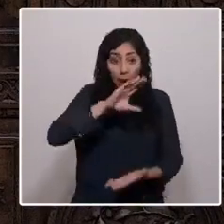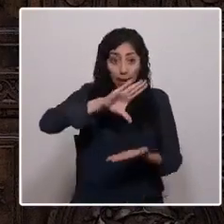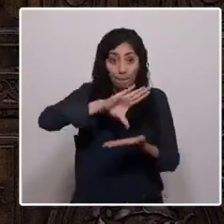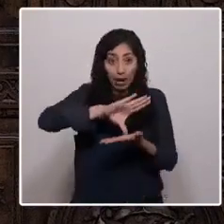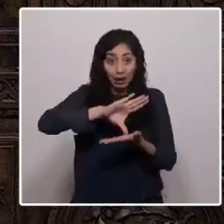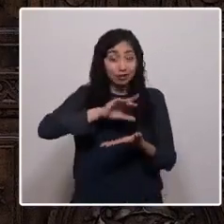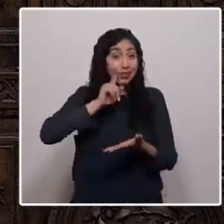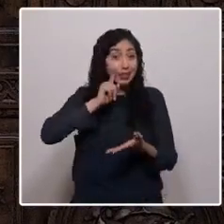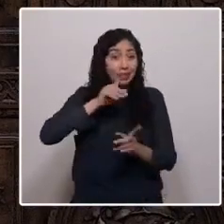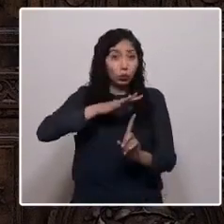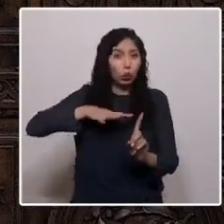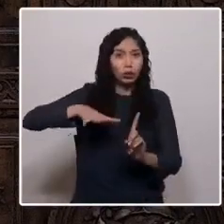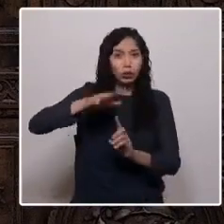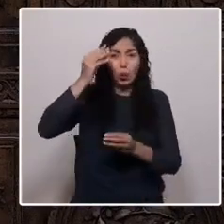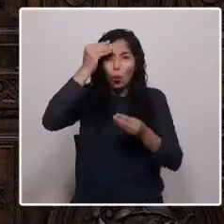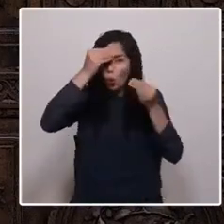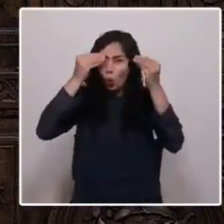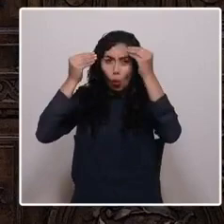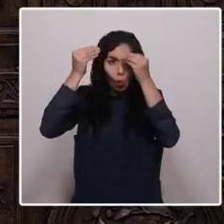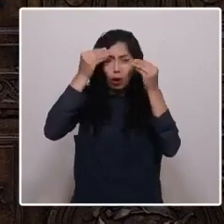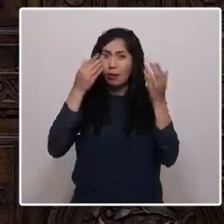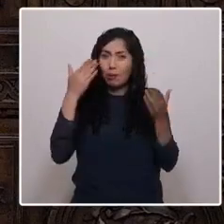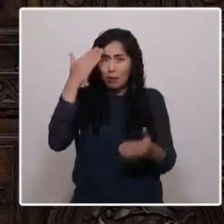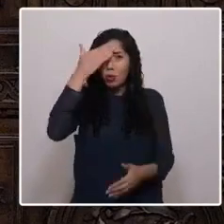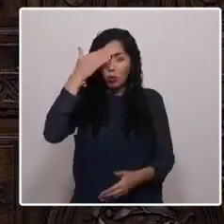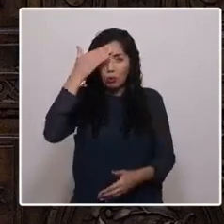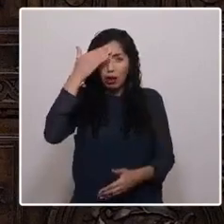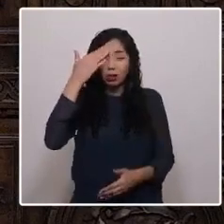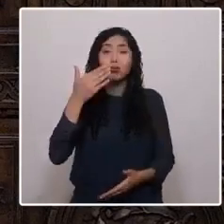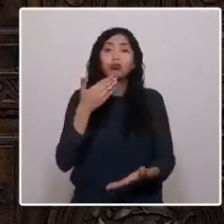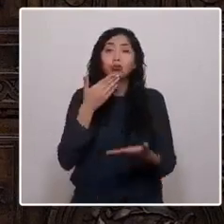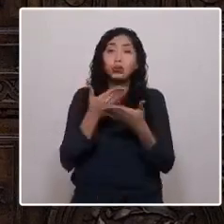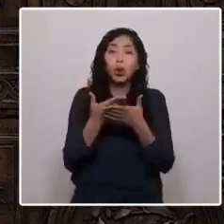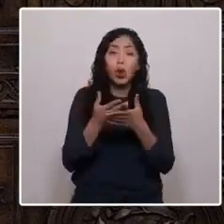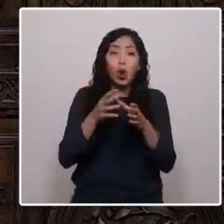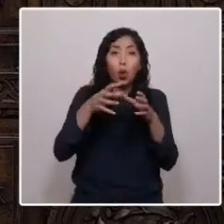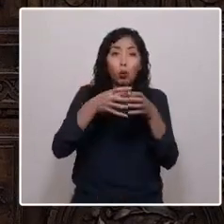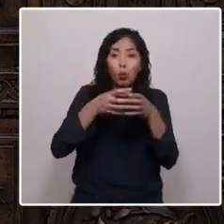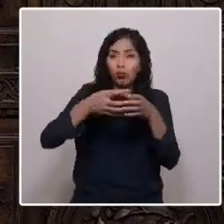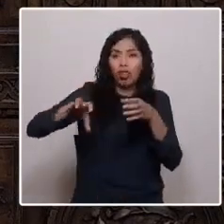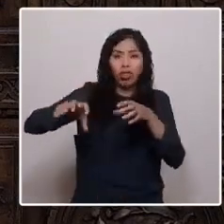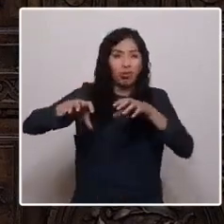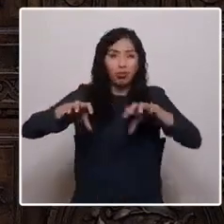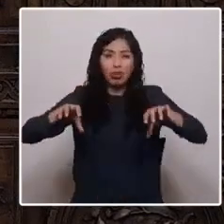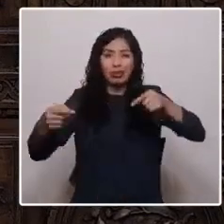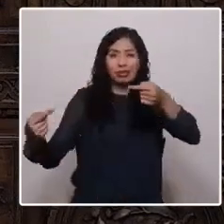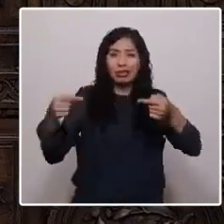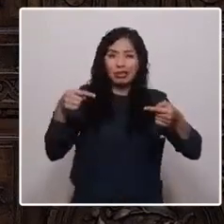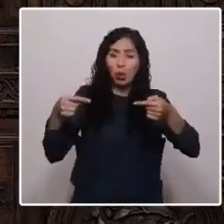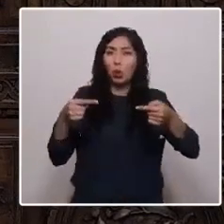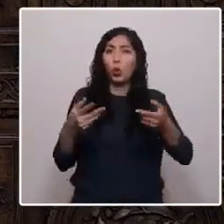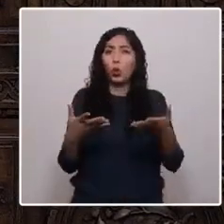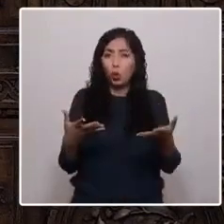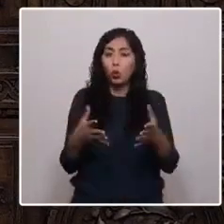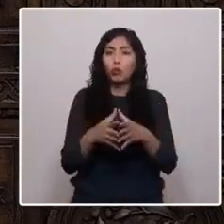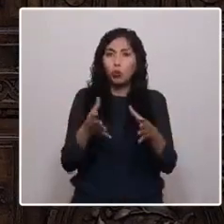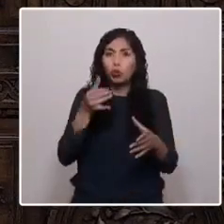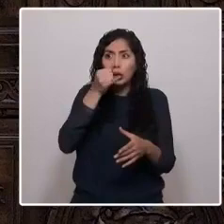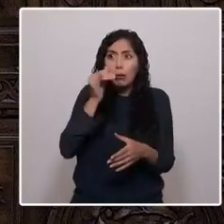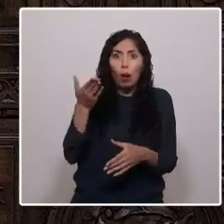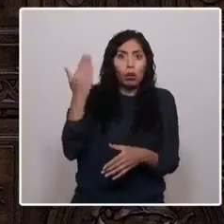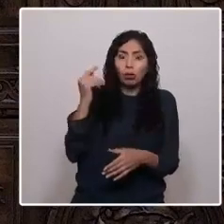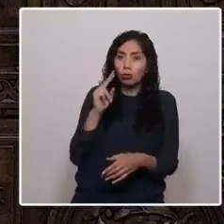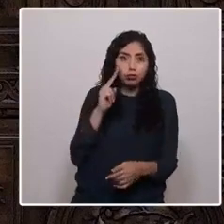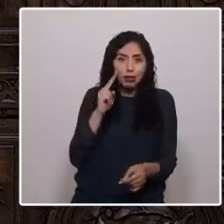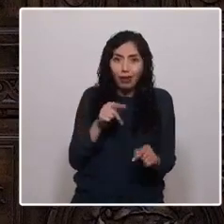situación preocupante, donde la polarización ha llegado a límites que hace mucho tiempo no se veían,